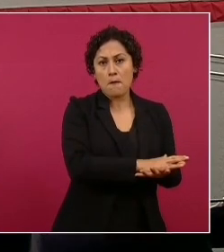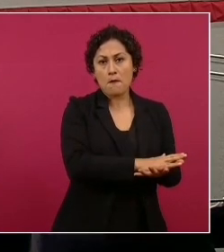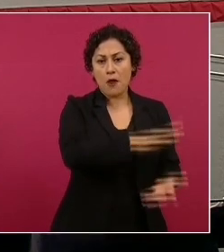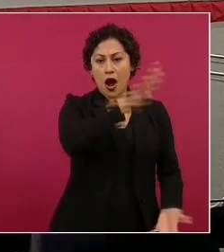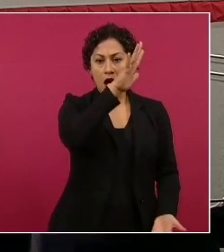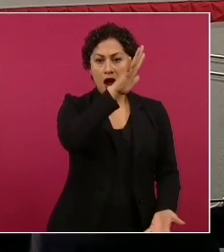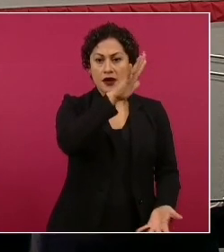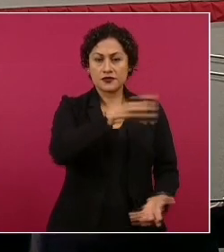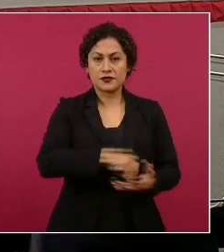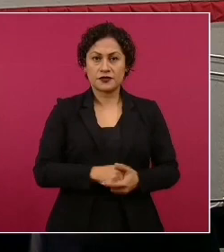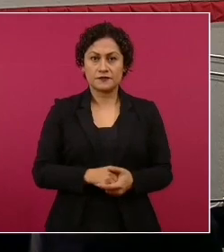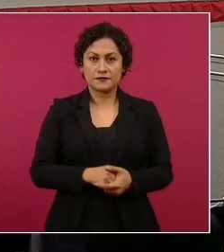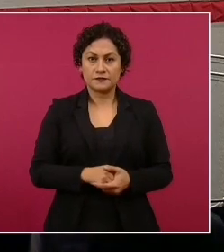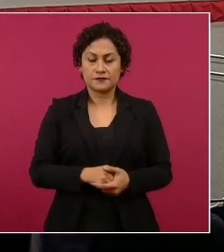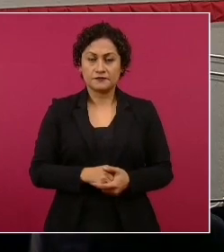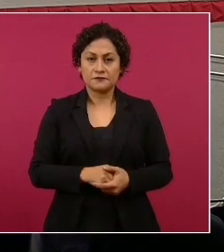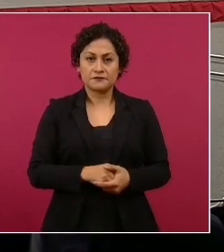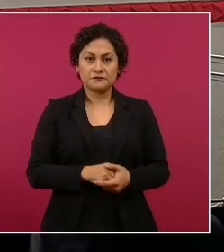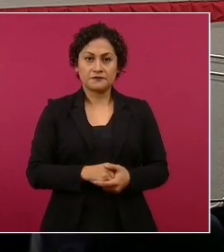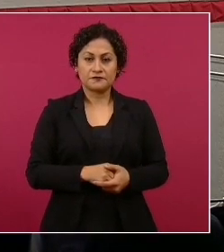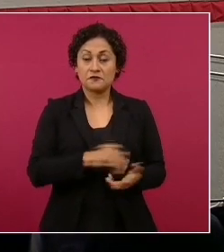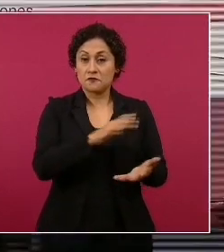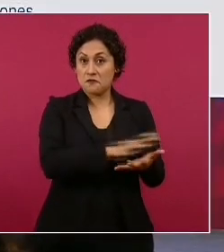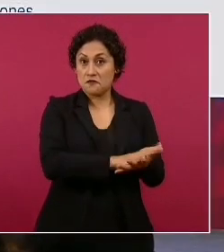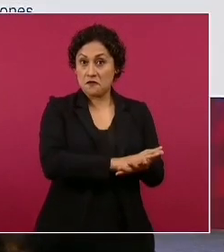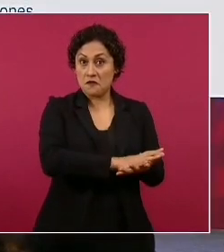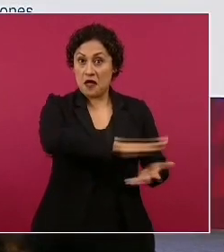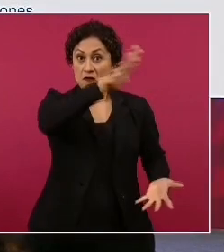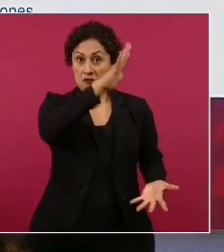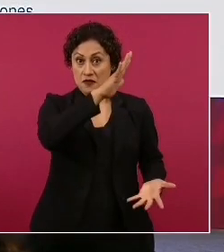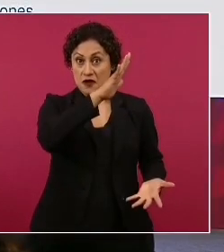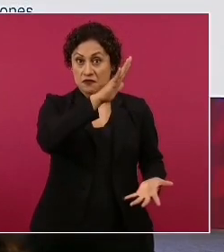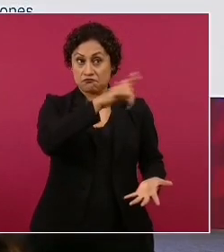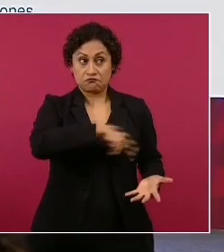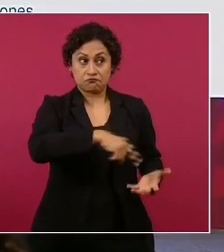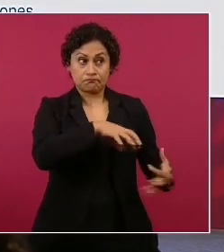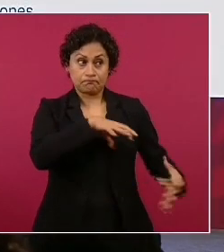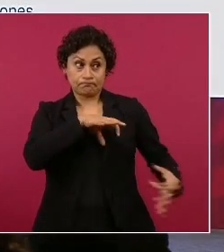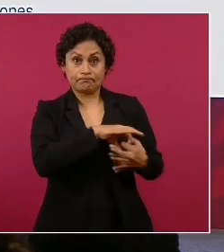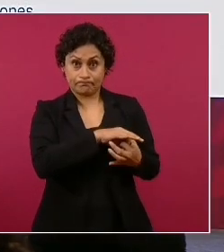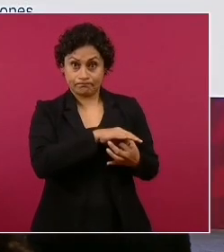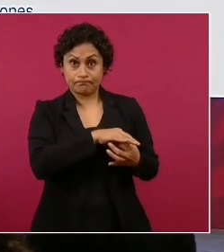y los que están con el proyecto de transformación. Entonces,